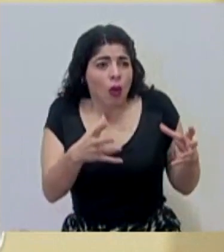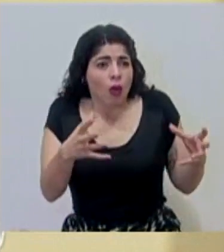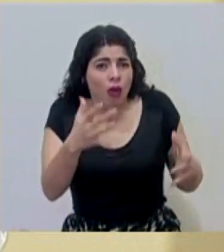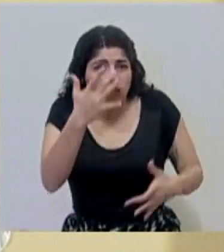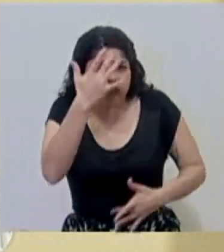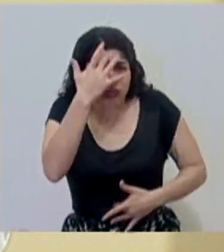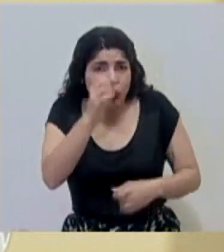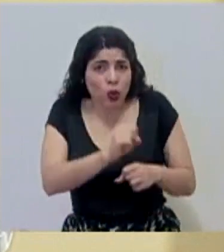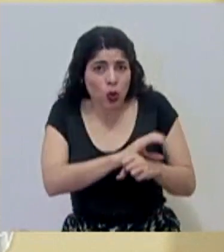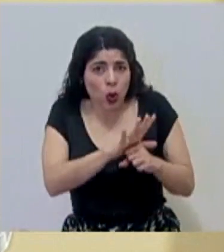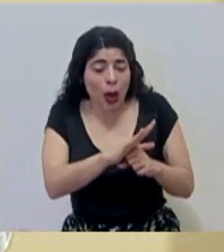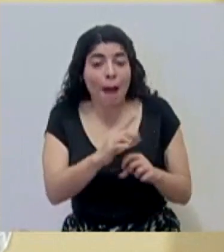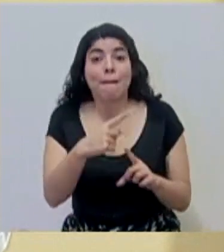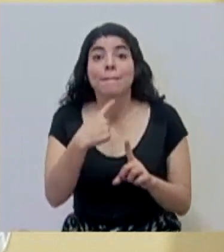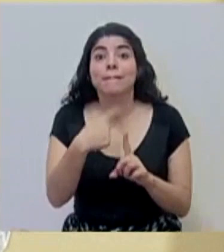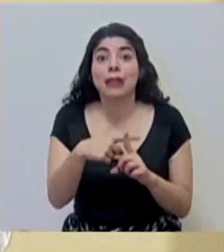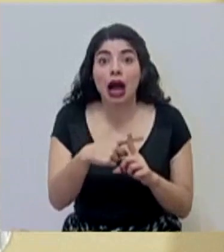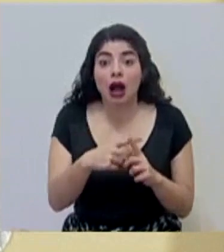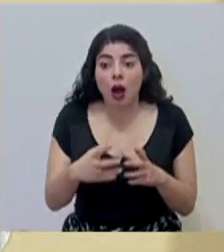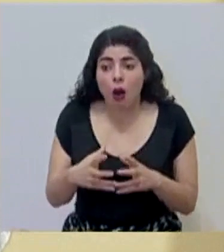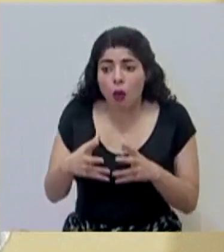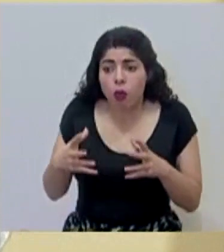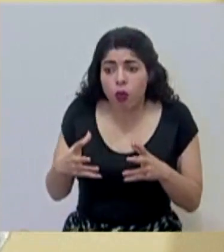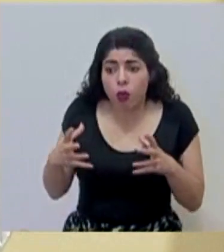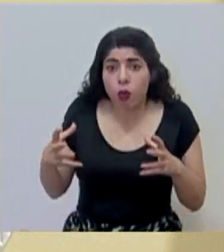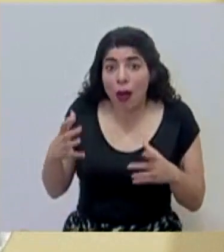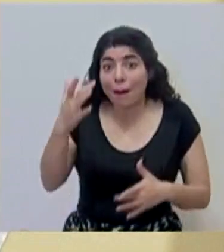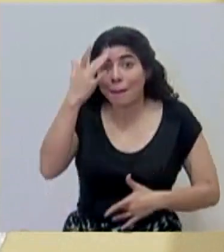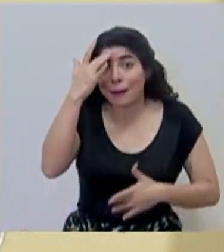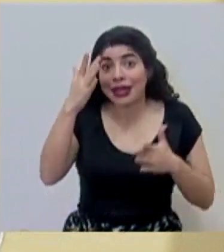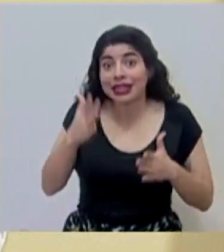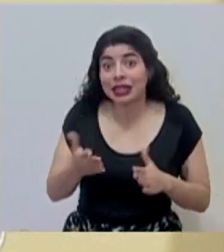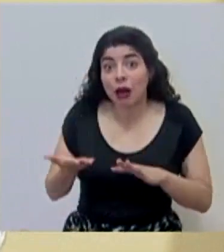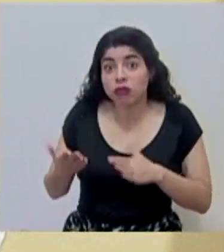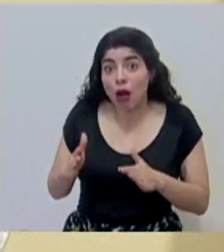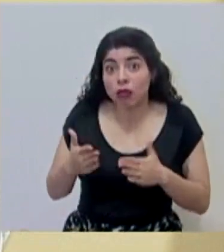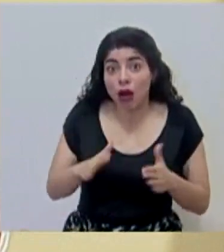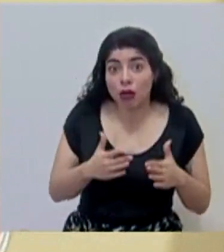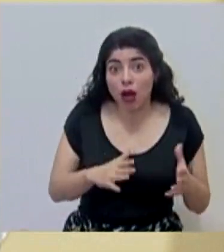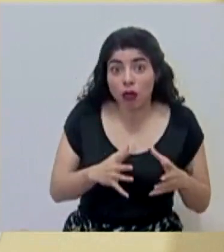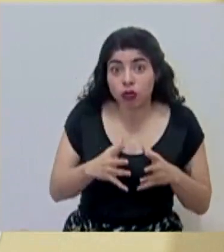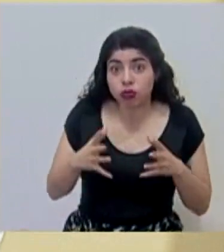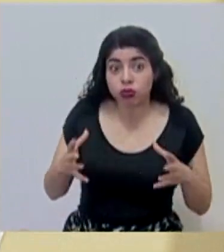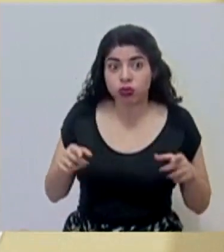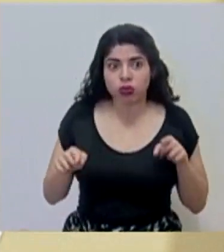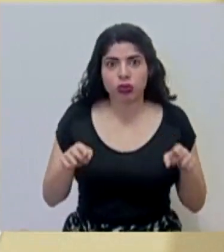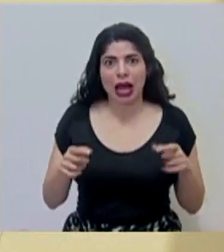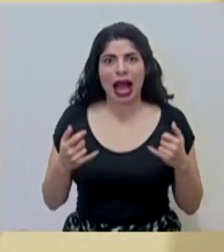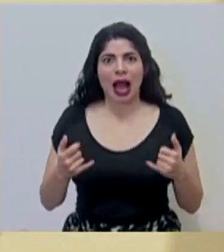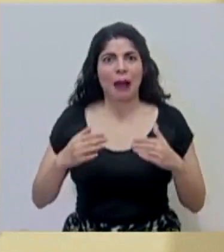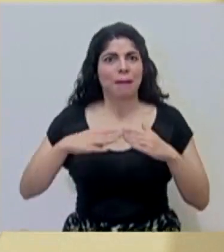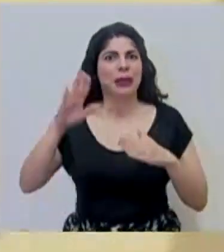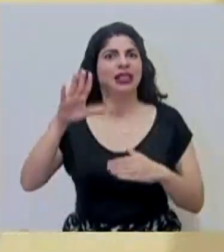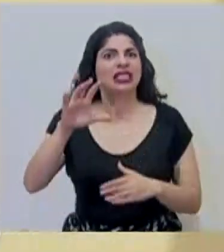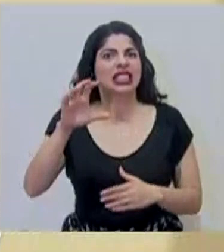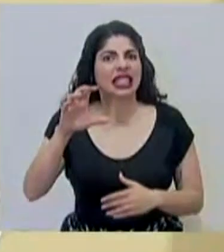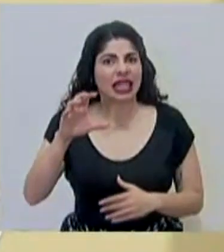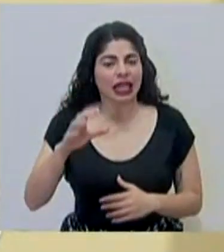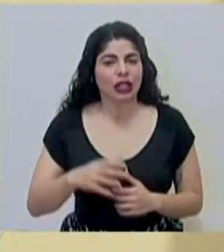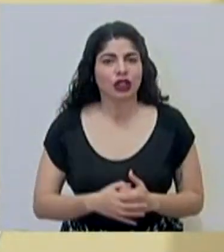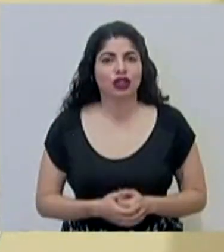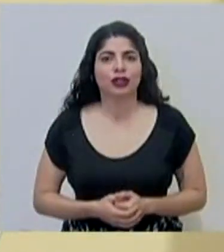COVID y al aumento en la cantidad de pacientes que han fallecido, hoy ya estamos en más de 500,